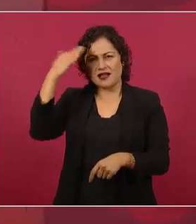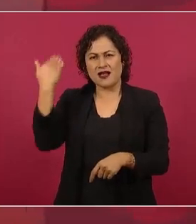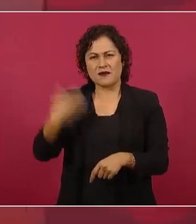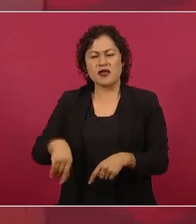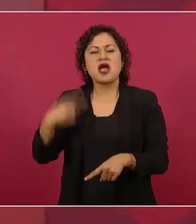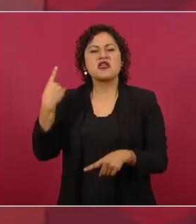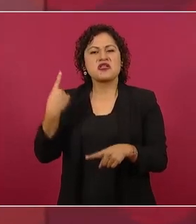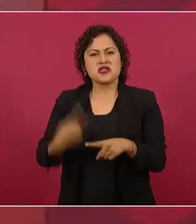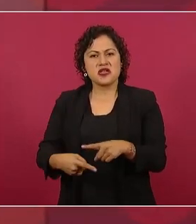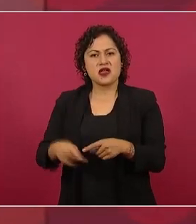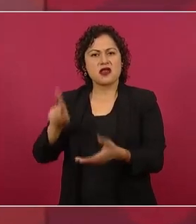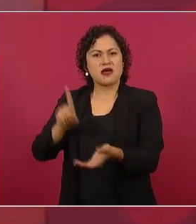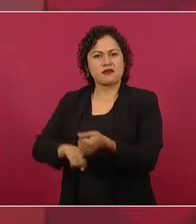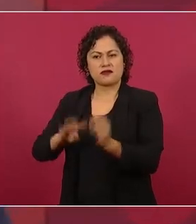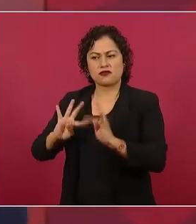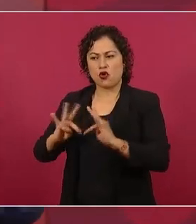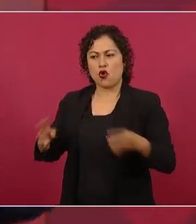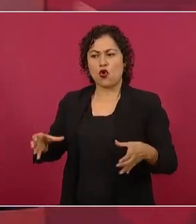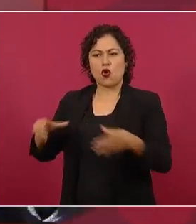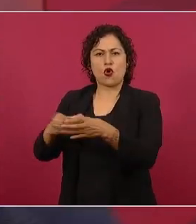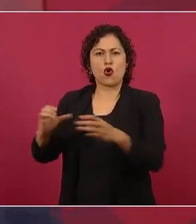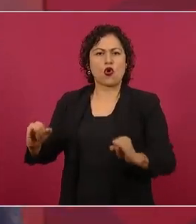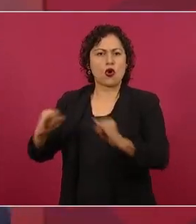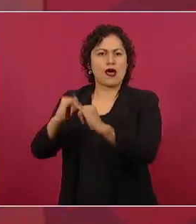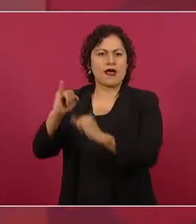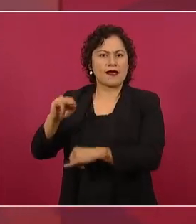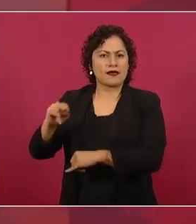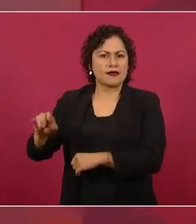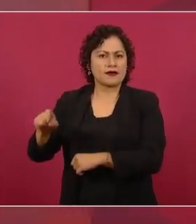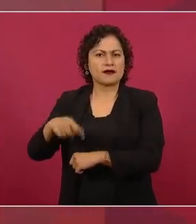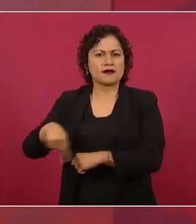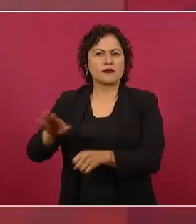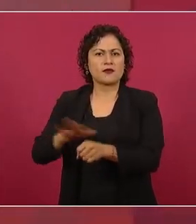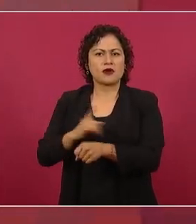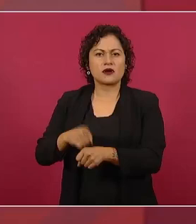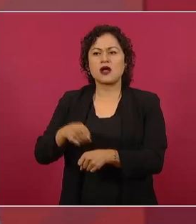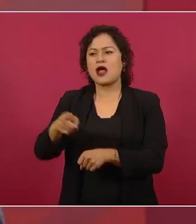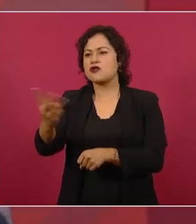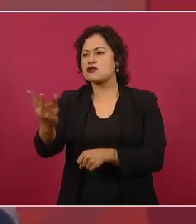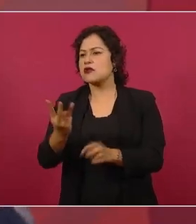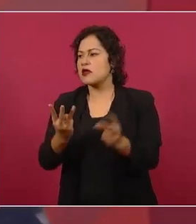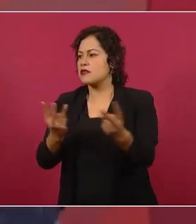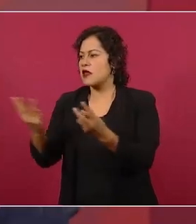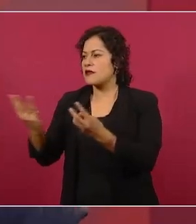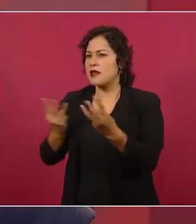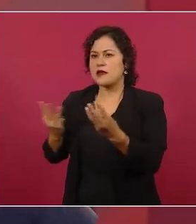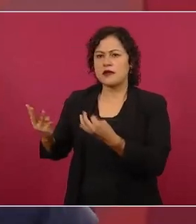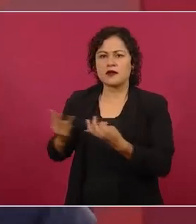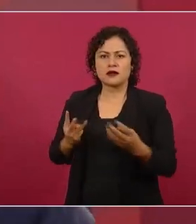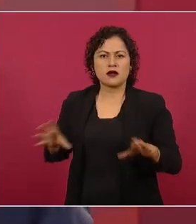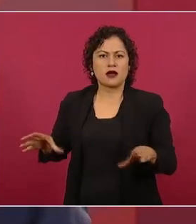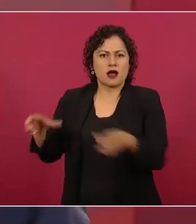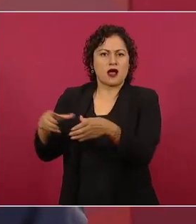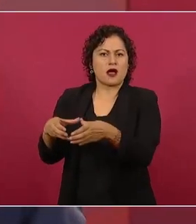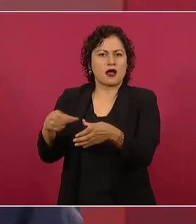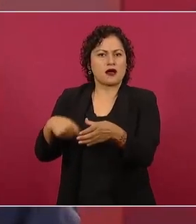consejeros, porque eran dos para ti, tres para ti, tres para el otro.